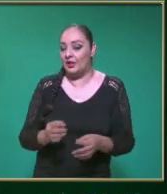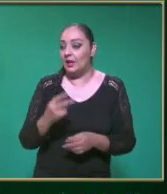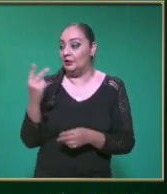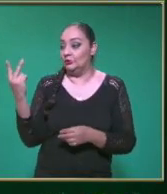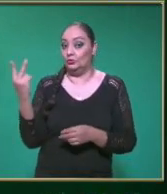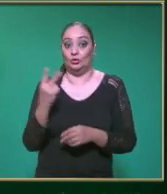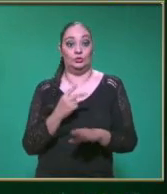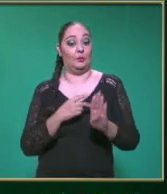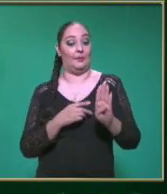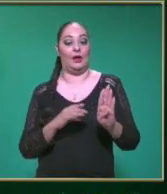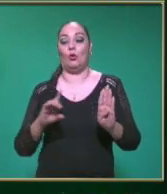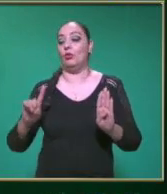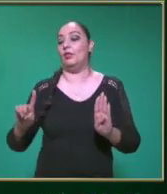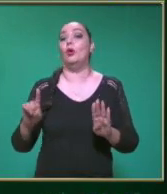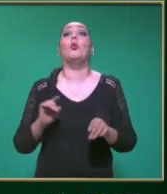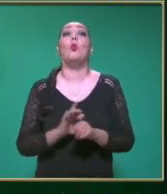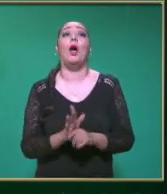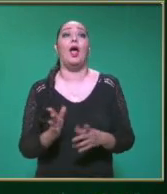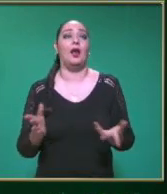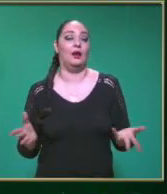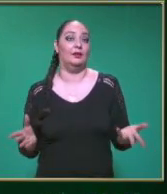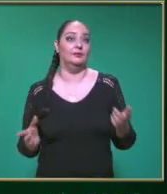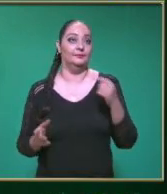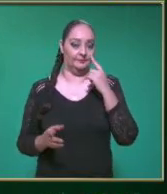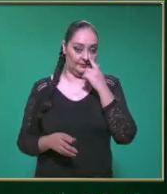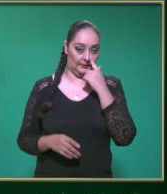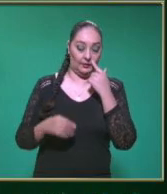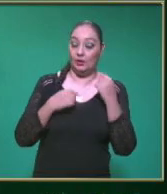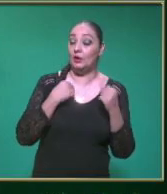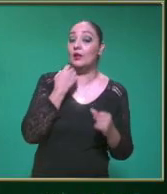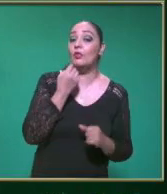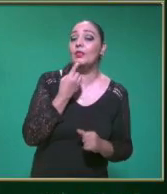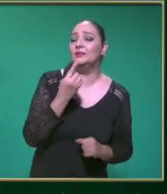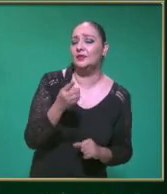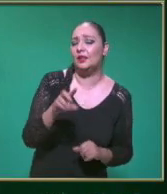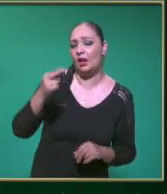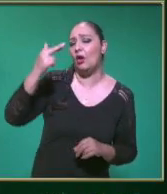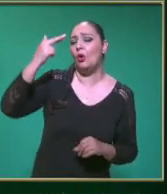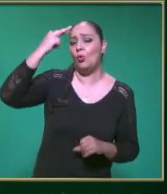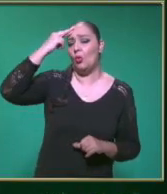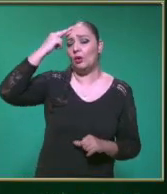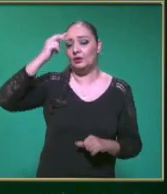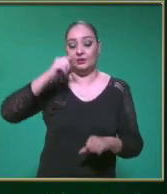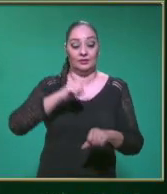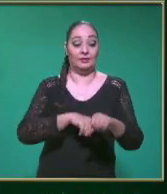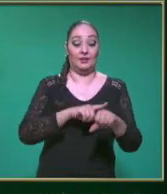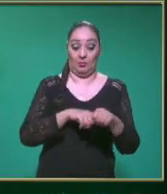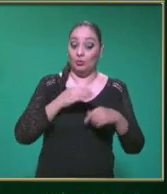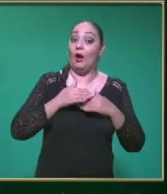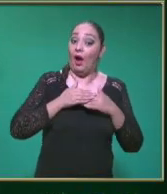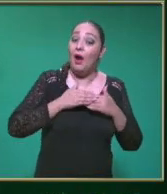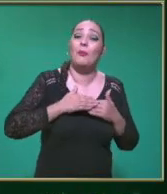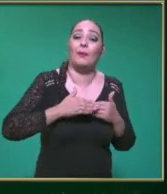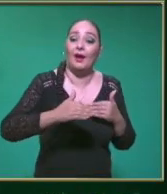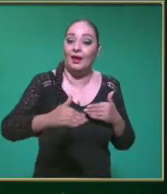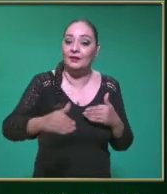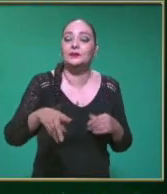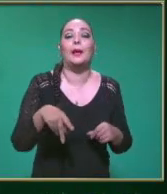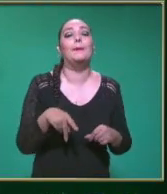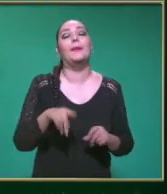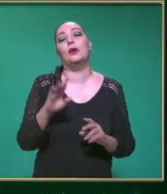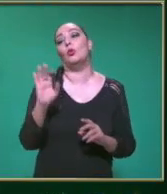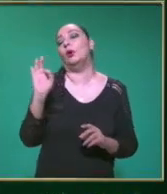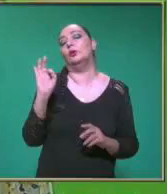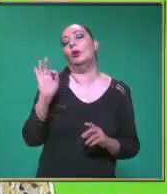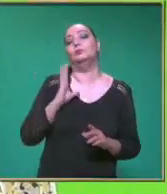ser En este ¿Sí? Ah perdón Les quería comentar De que recordáramos Que el tiempo Sigue avanzando Siempre Sin embargo En una